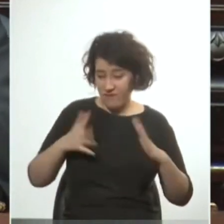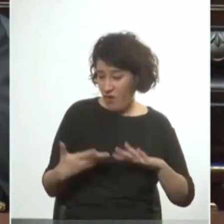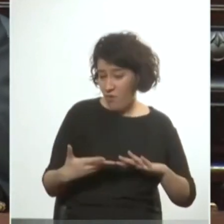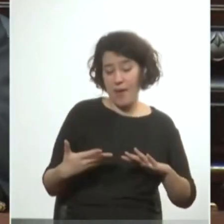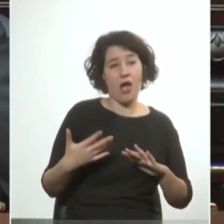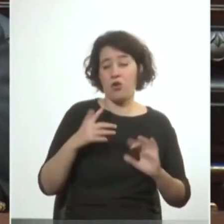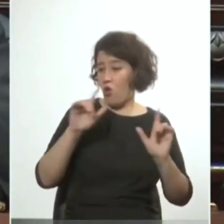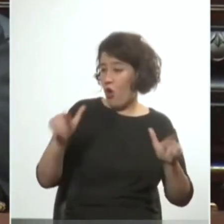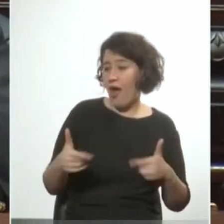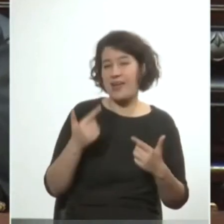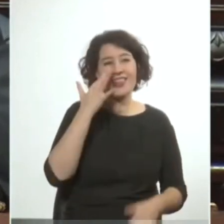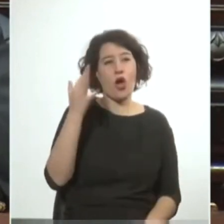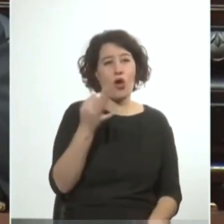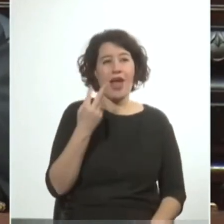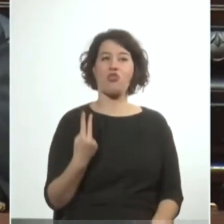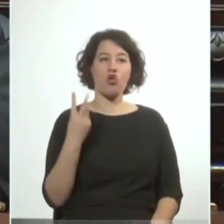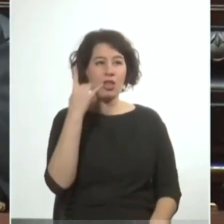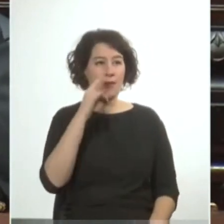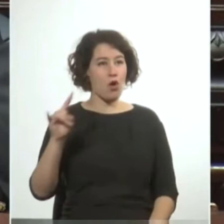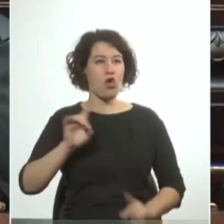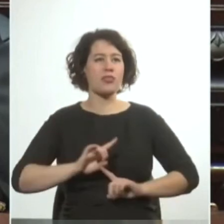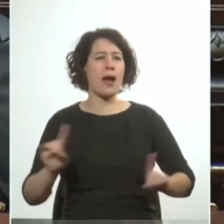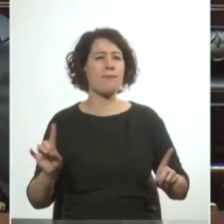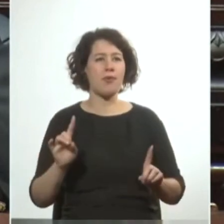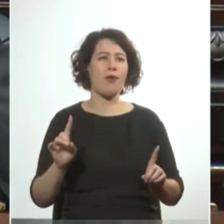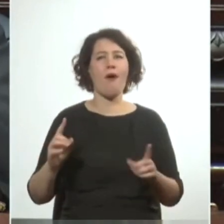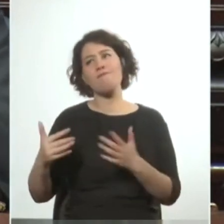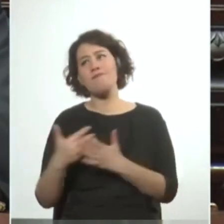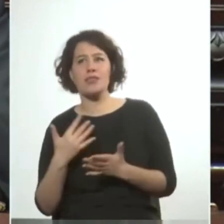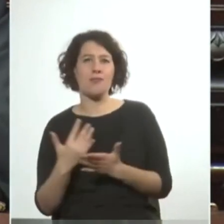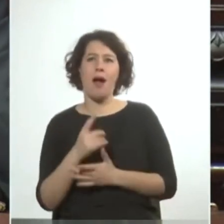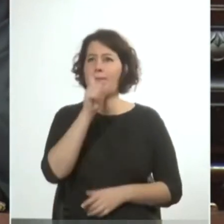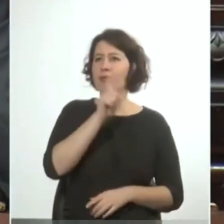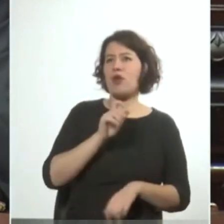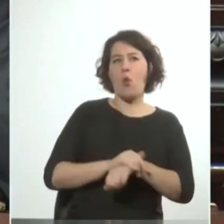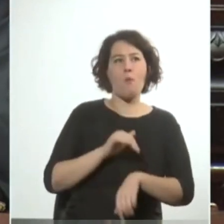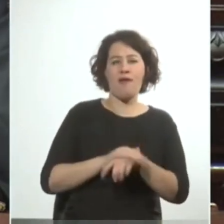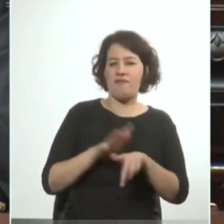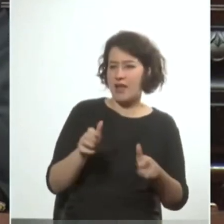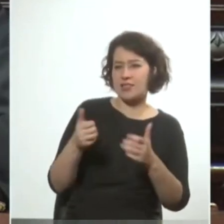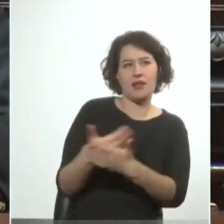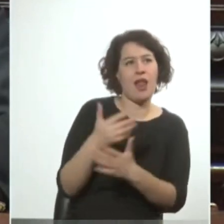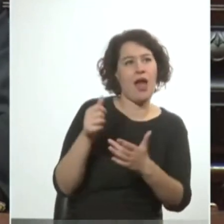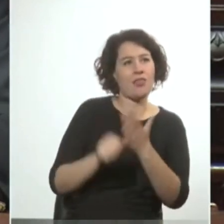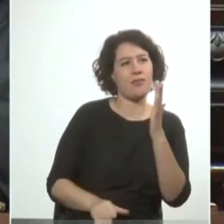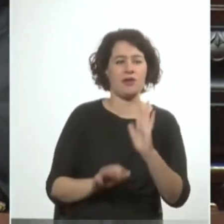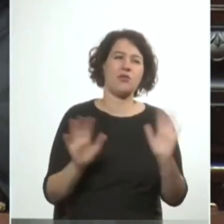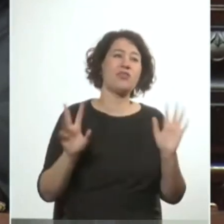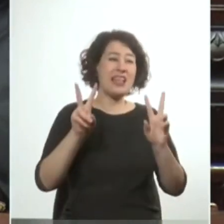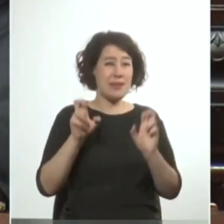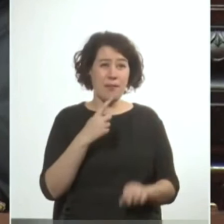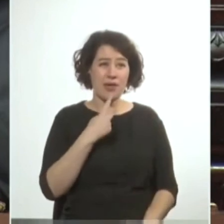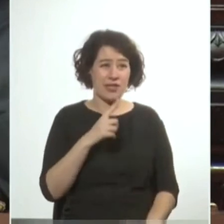no hay la teoría de los dos demonios tampoco hay víctimas y victimarios por lo menos desde lo político desde